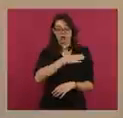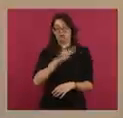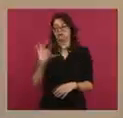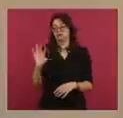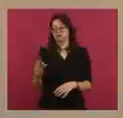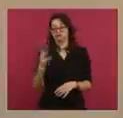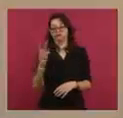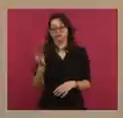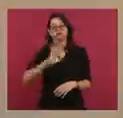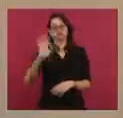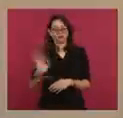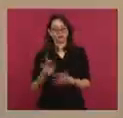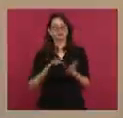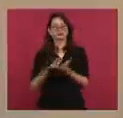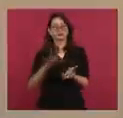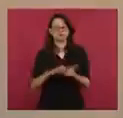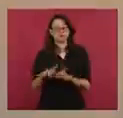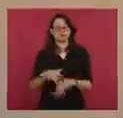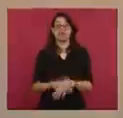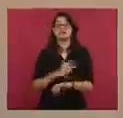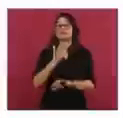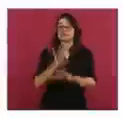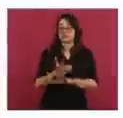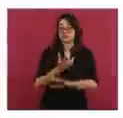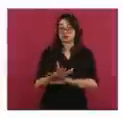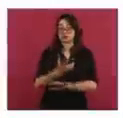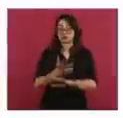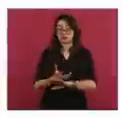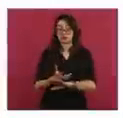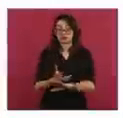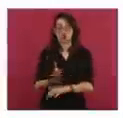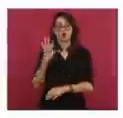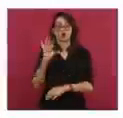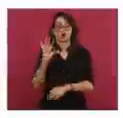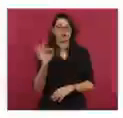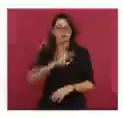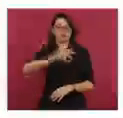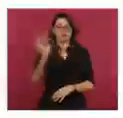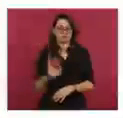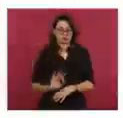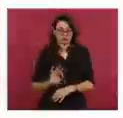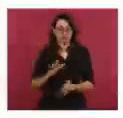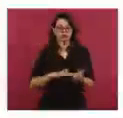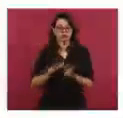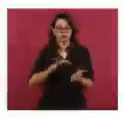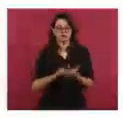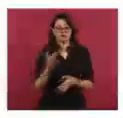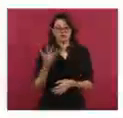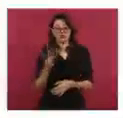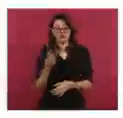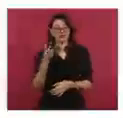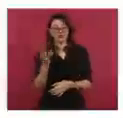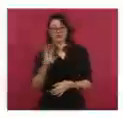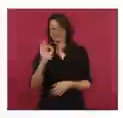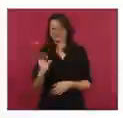42% de aprobación. Joe Biden, el presidente de Estados Unidos, tiene un 40% de aprobación y un 53% de